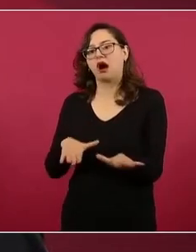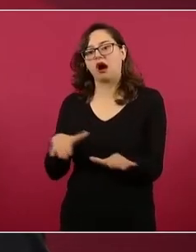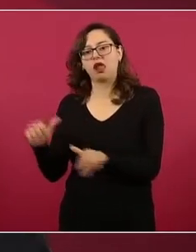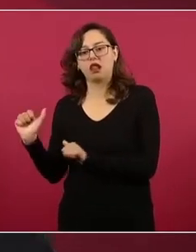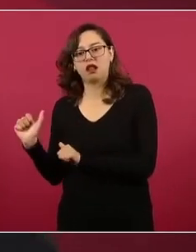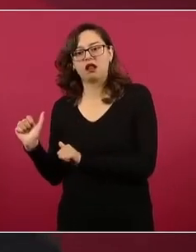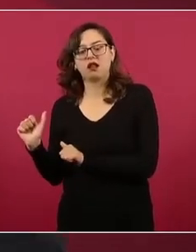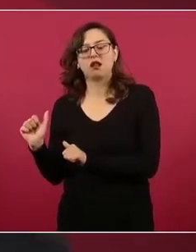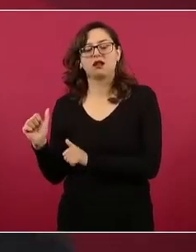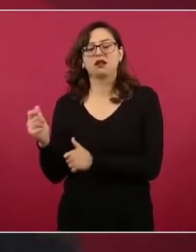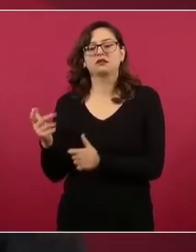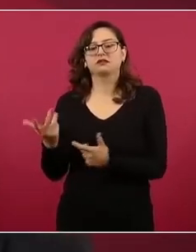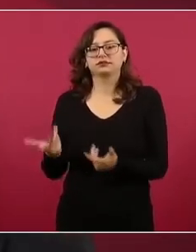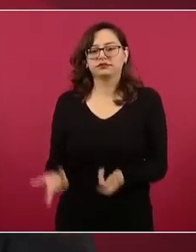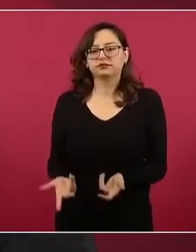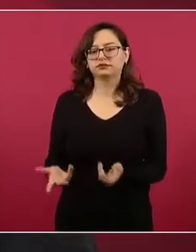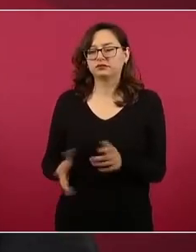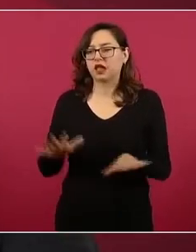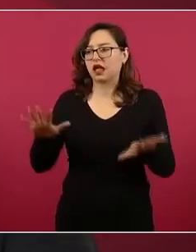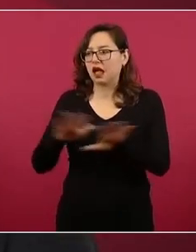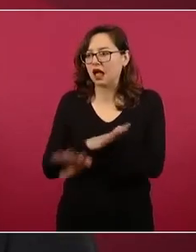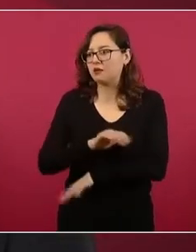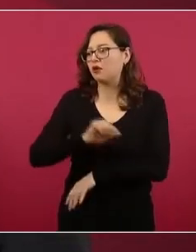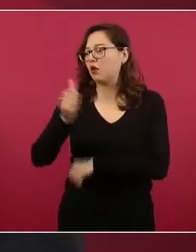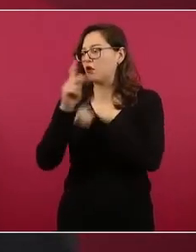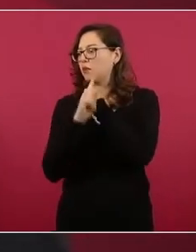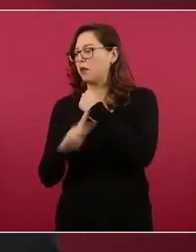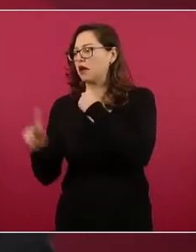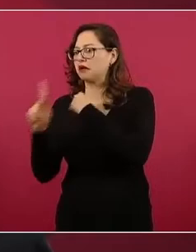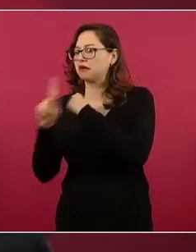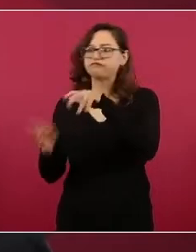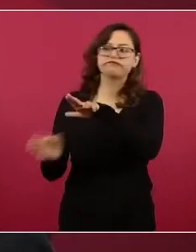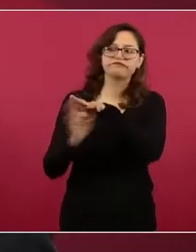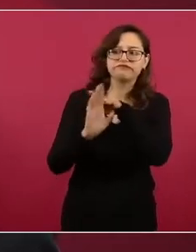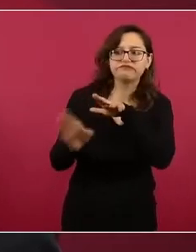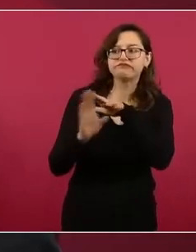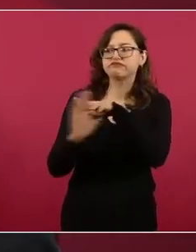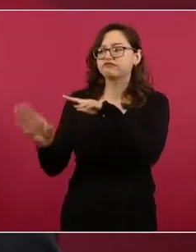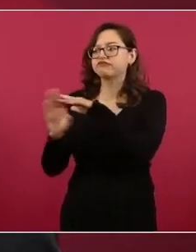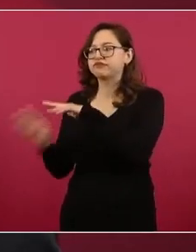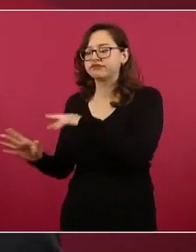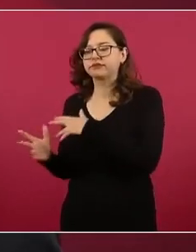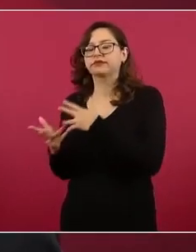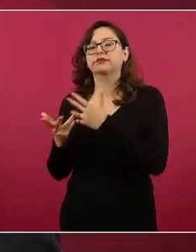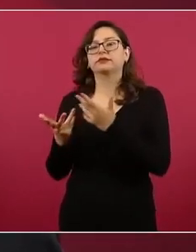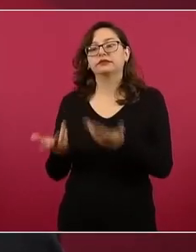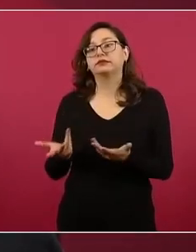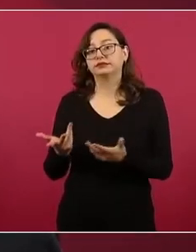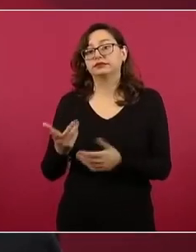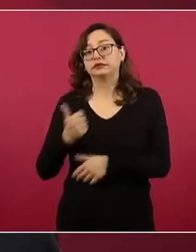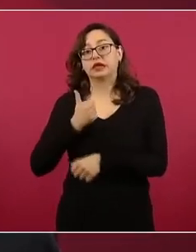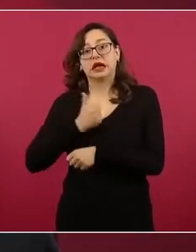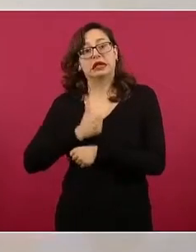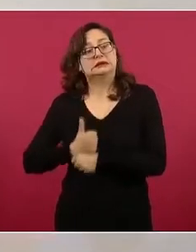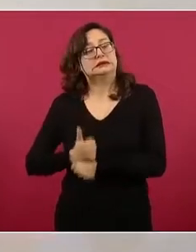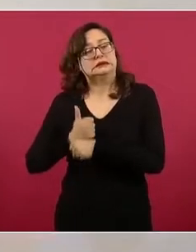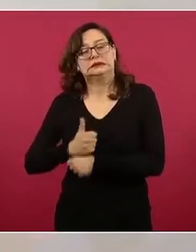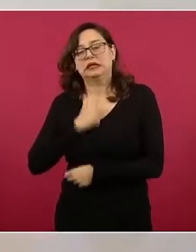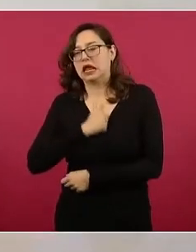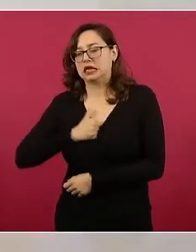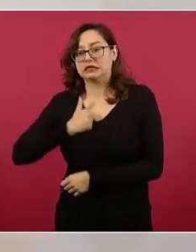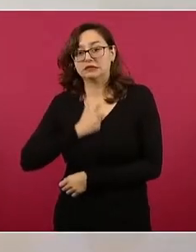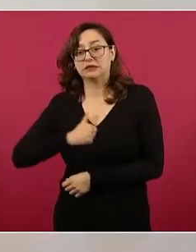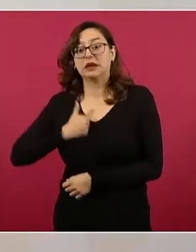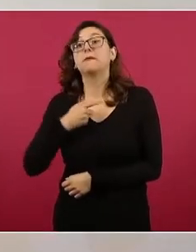y también por los efectos en las economías,